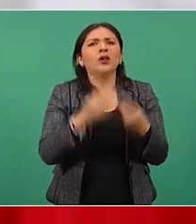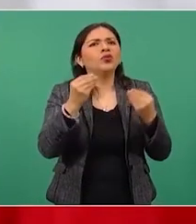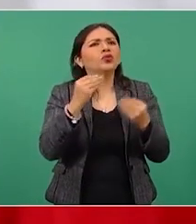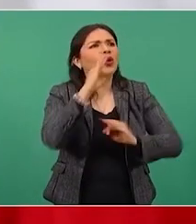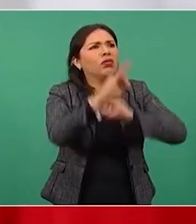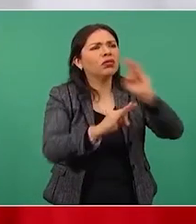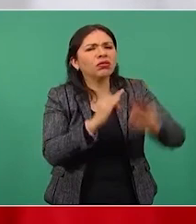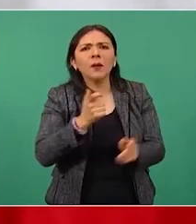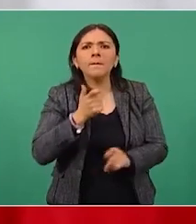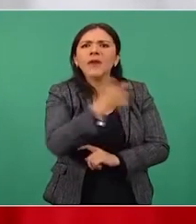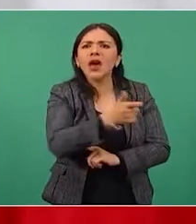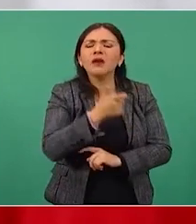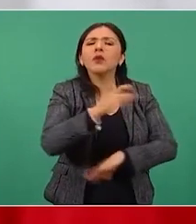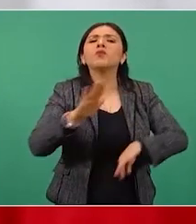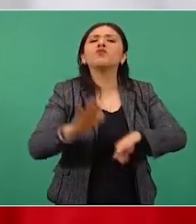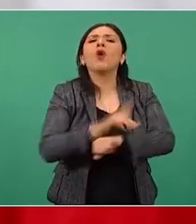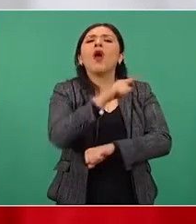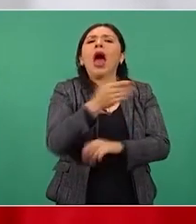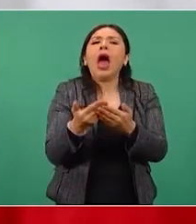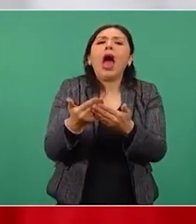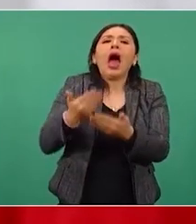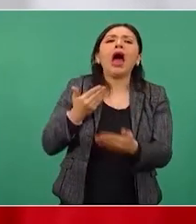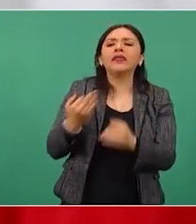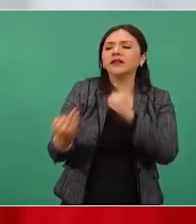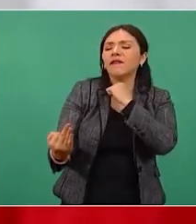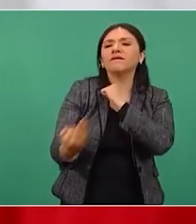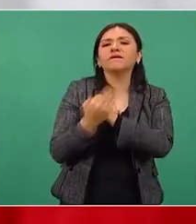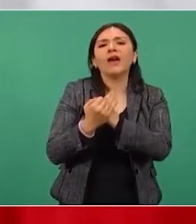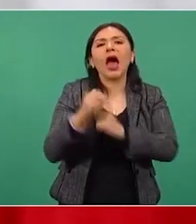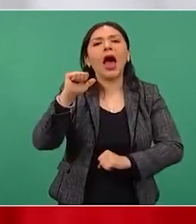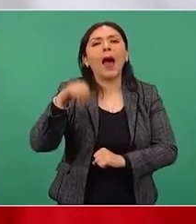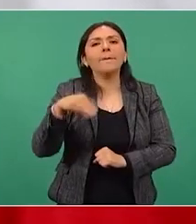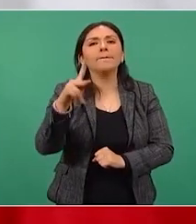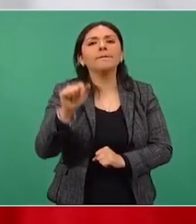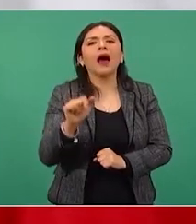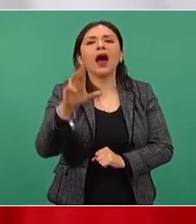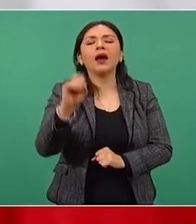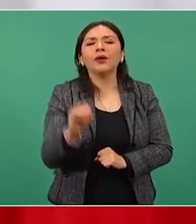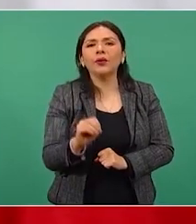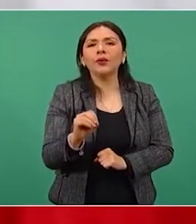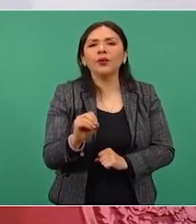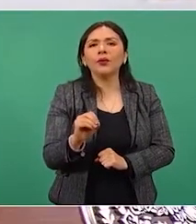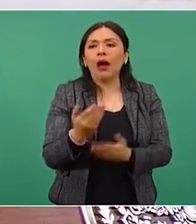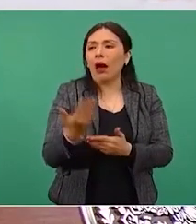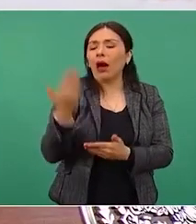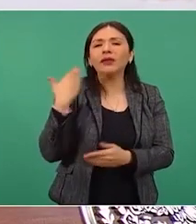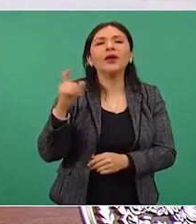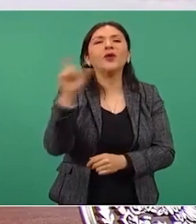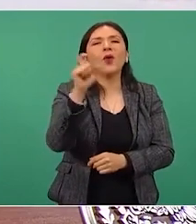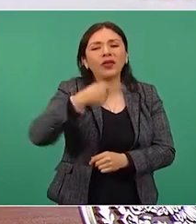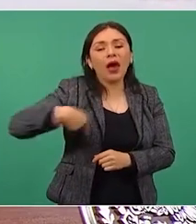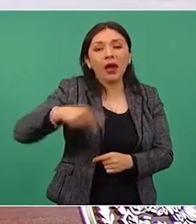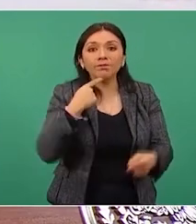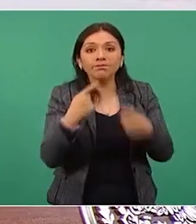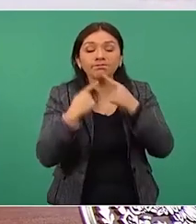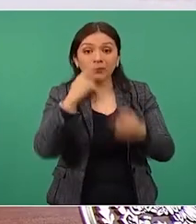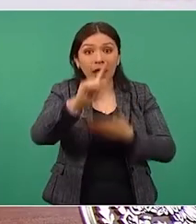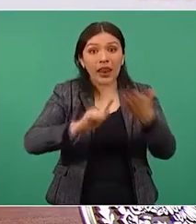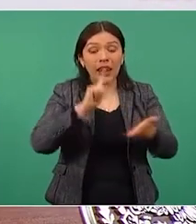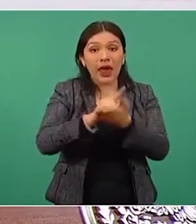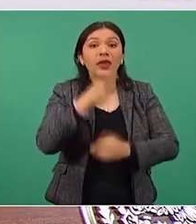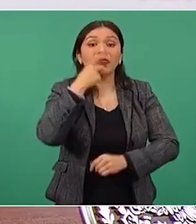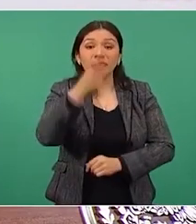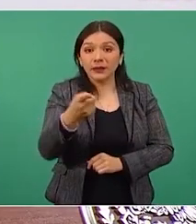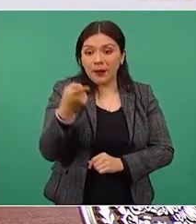porque se ampararon cuando se aprobó la ley de que nadie ganara